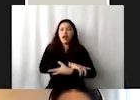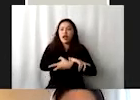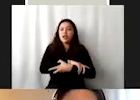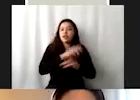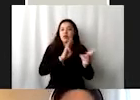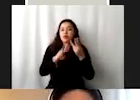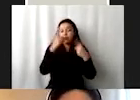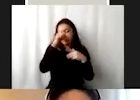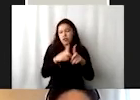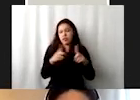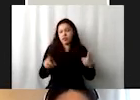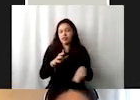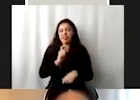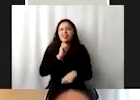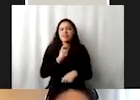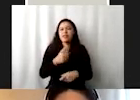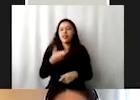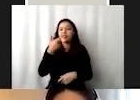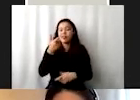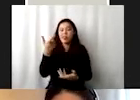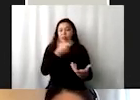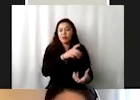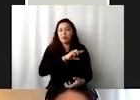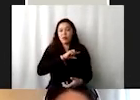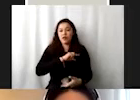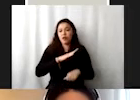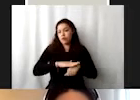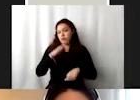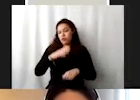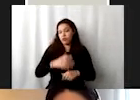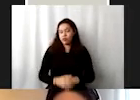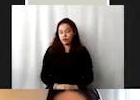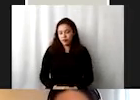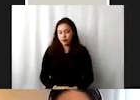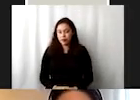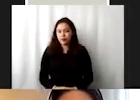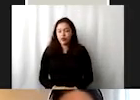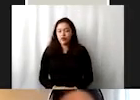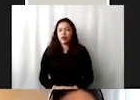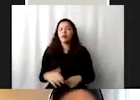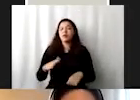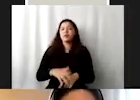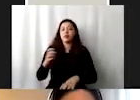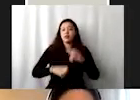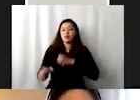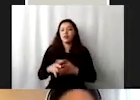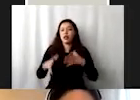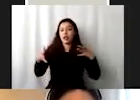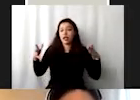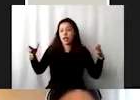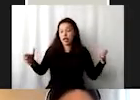decir en recursos, ¿no? Obviamente, sobre todo, aquellas empresas o corporaciones que son muy grandes tienen una